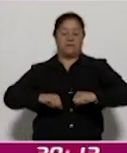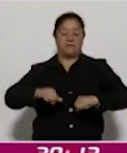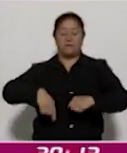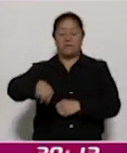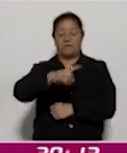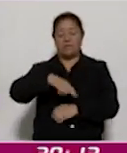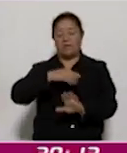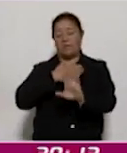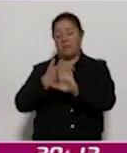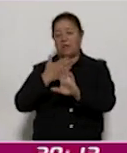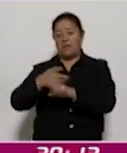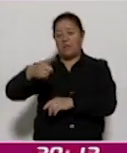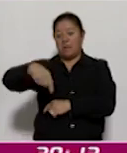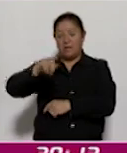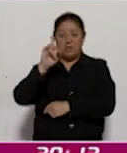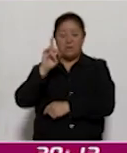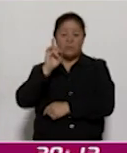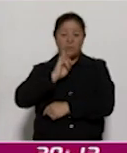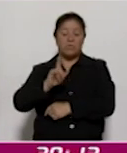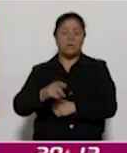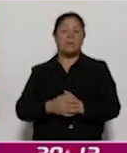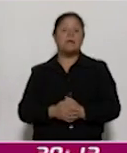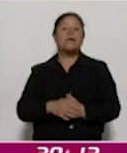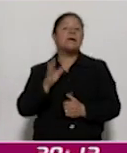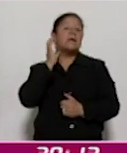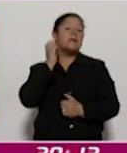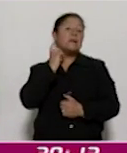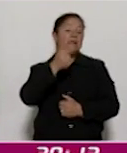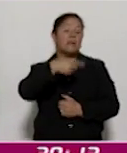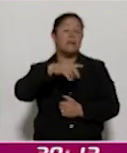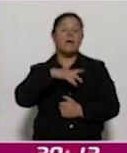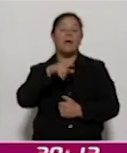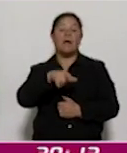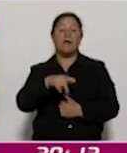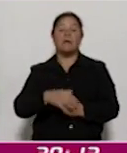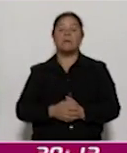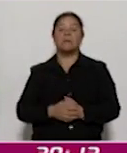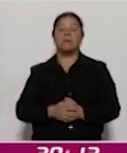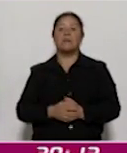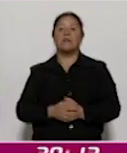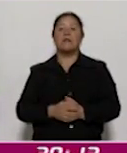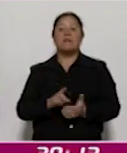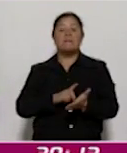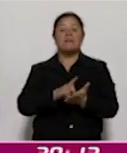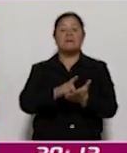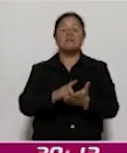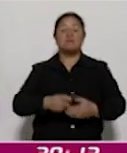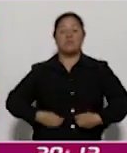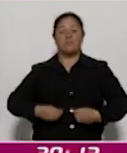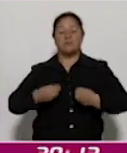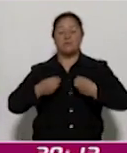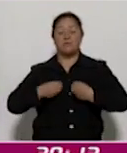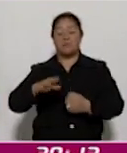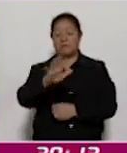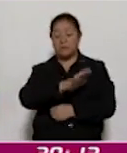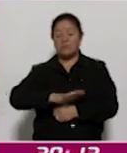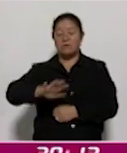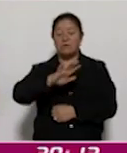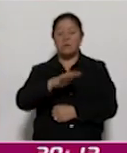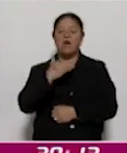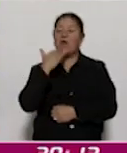la violencia de género. El Congreso local organizó el panel Derecho a Vivir en un Ambiente Libre de Corrupción.